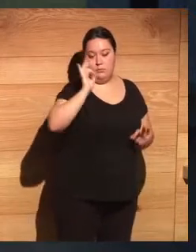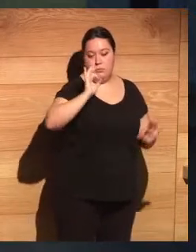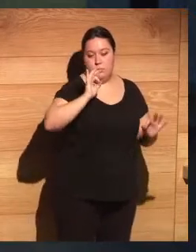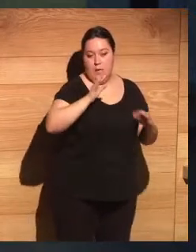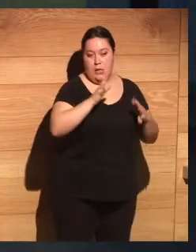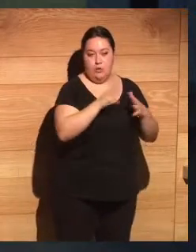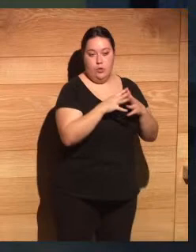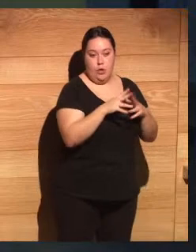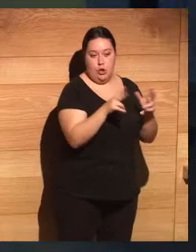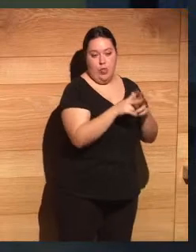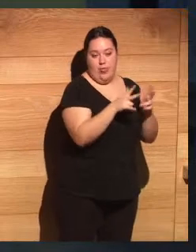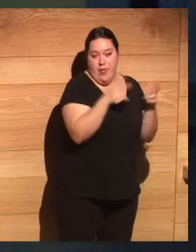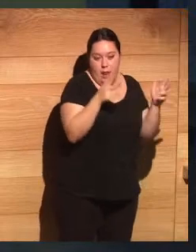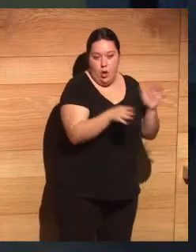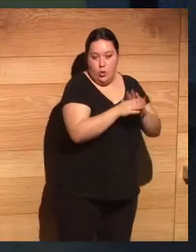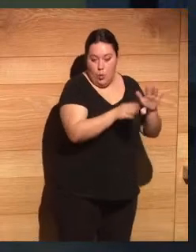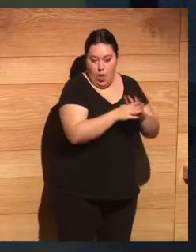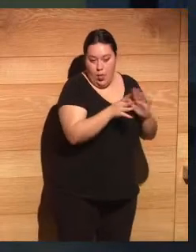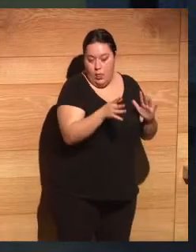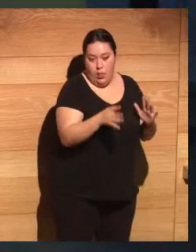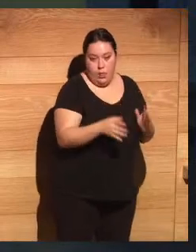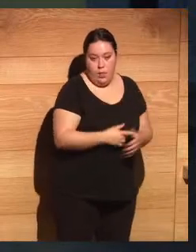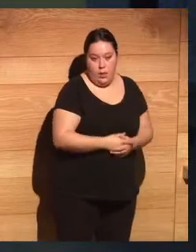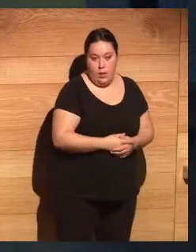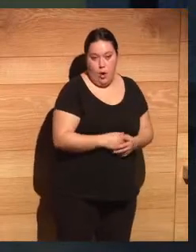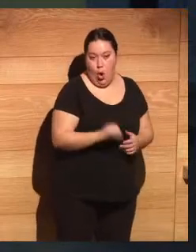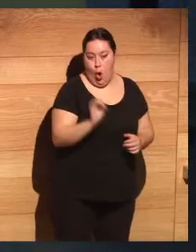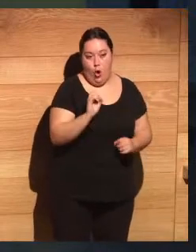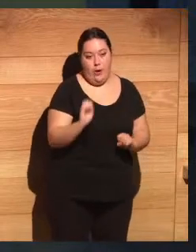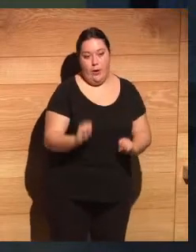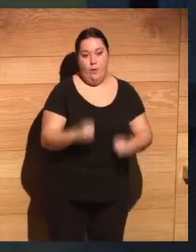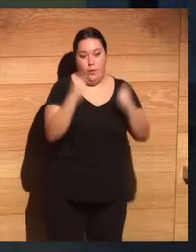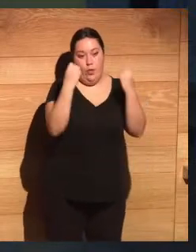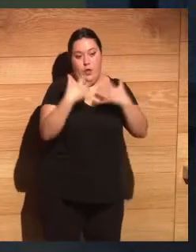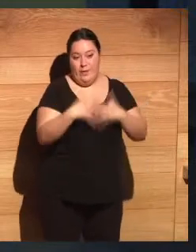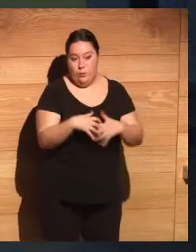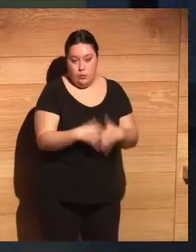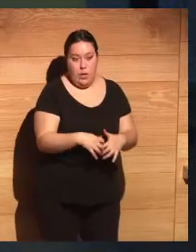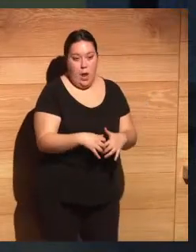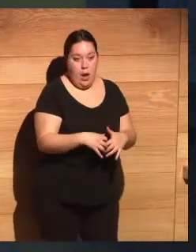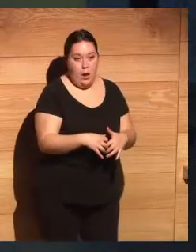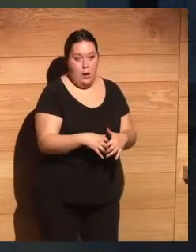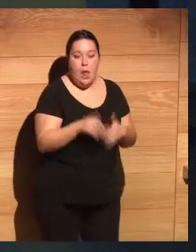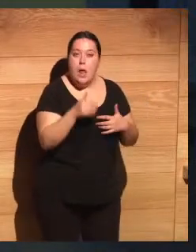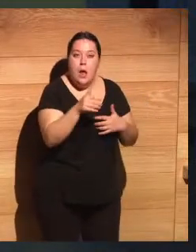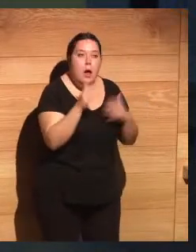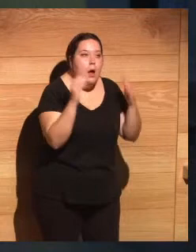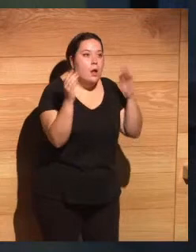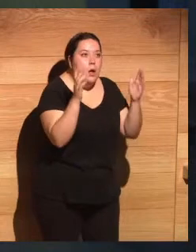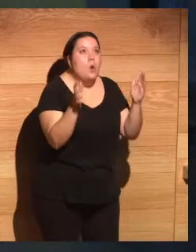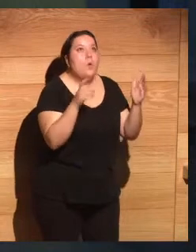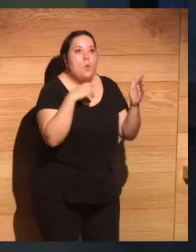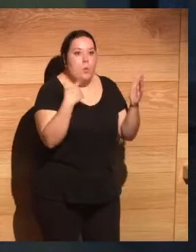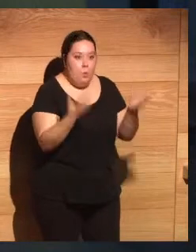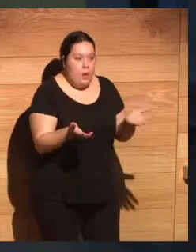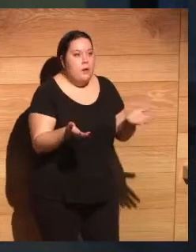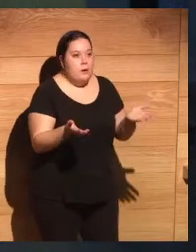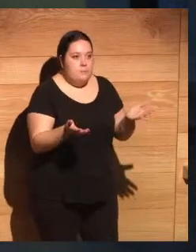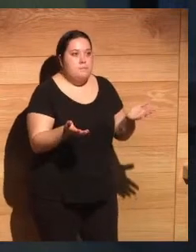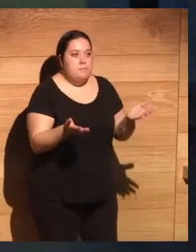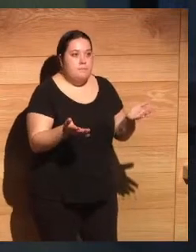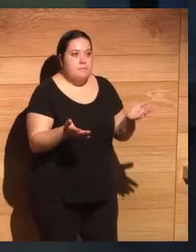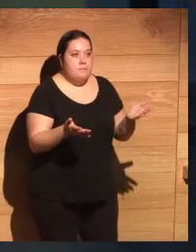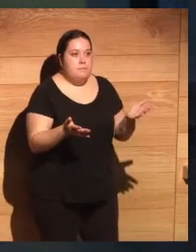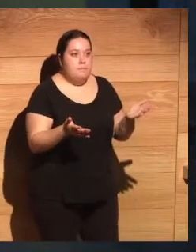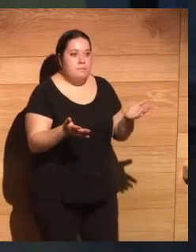estructuras sociales del paleolítico. No tenían nada que hacer. O en la revolución industrial, las sociedades que supieron leer los tiempos con las posibilidades